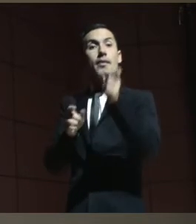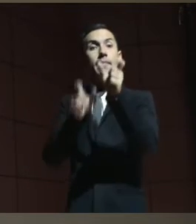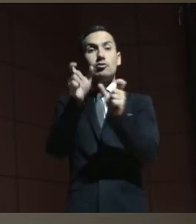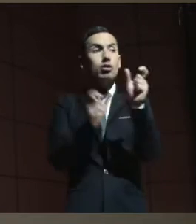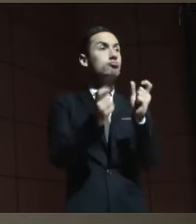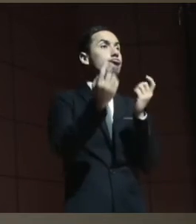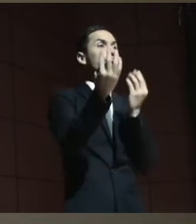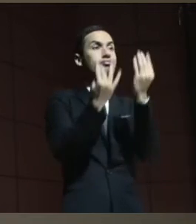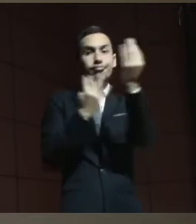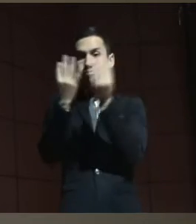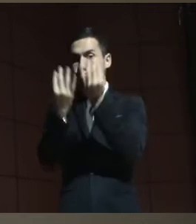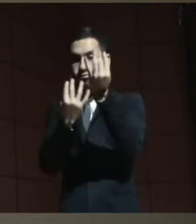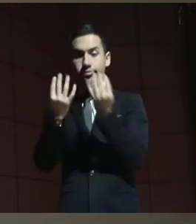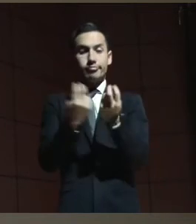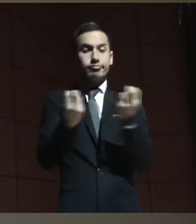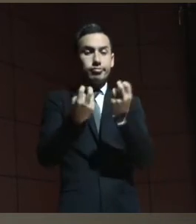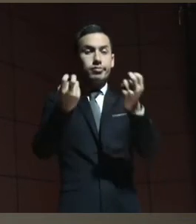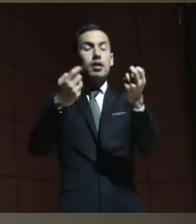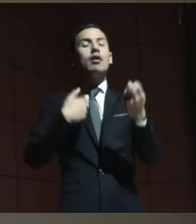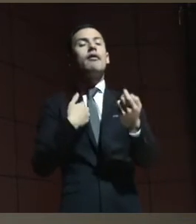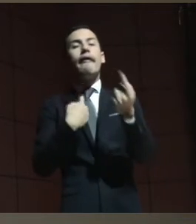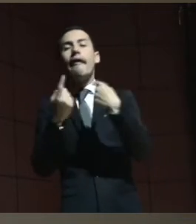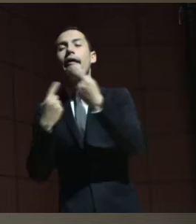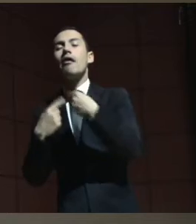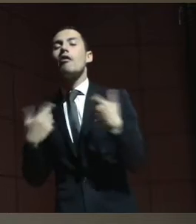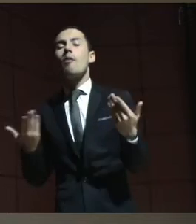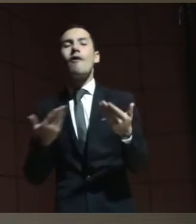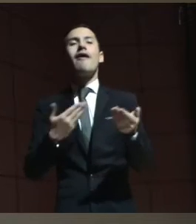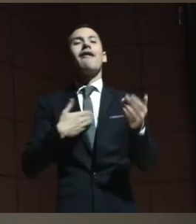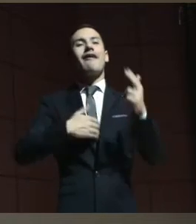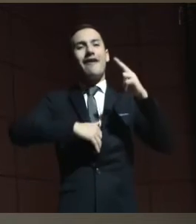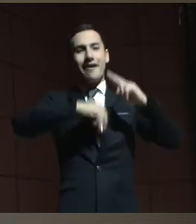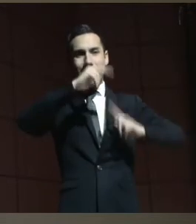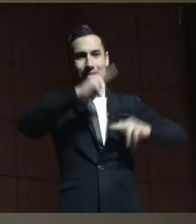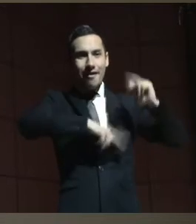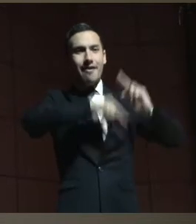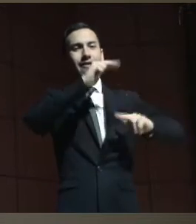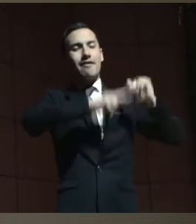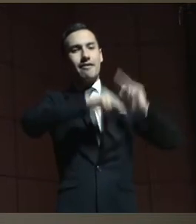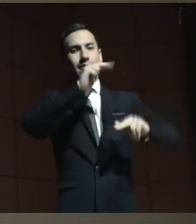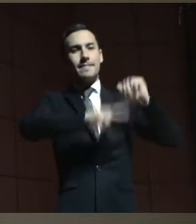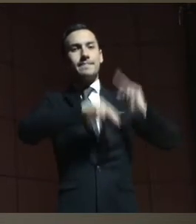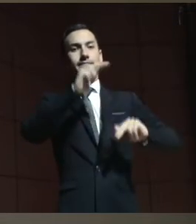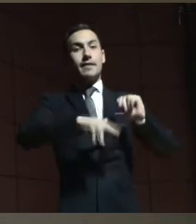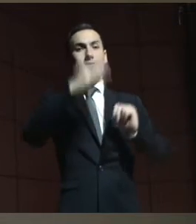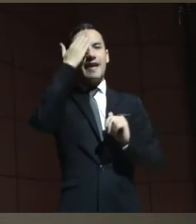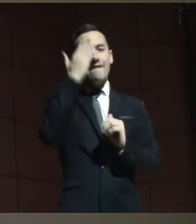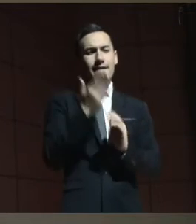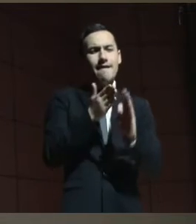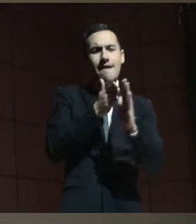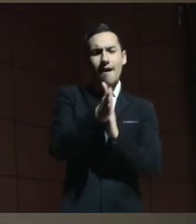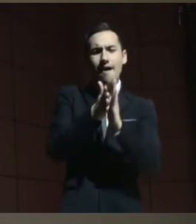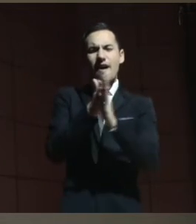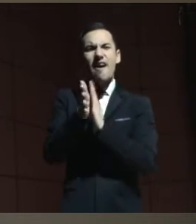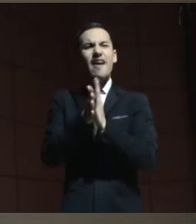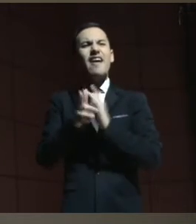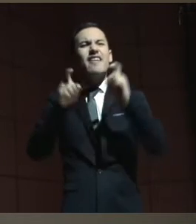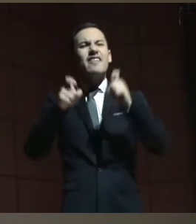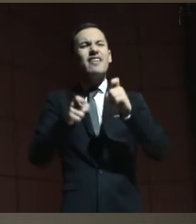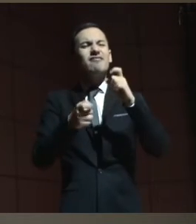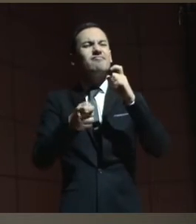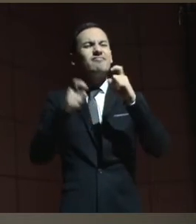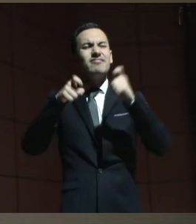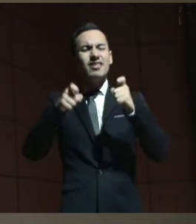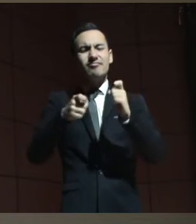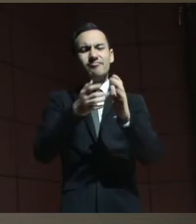Y entonces a partir de ahí construir, y se construye de acuerdo a los requerimientos y a las necesidades de una